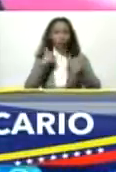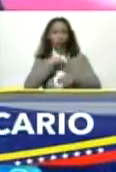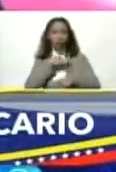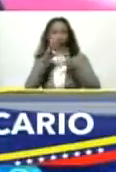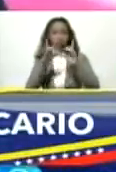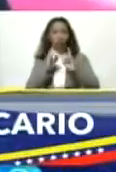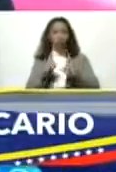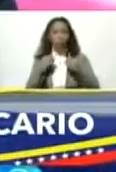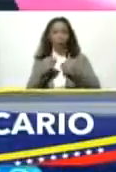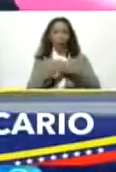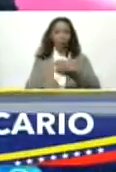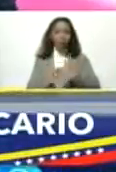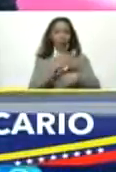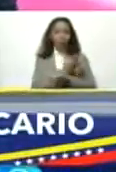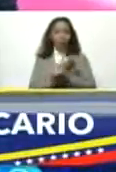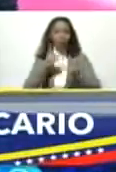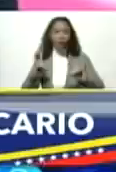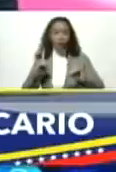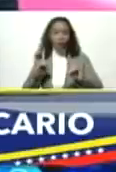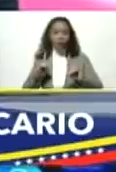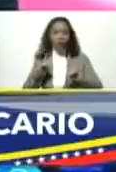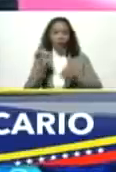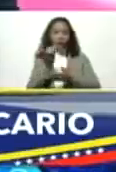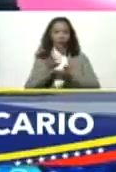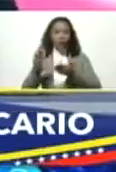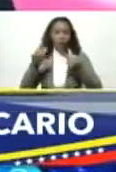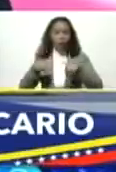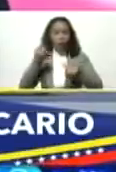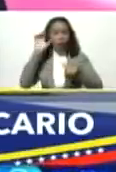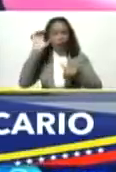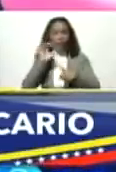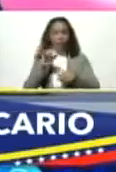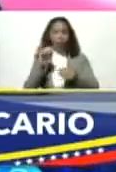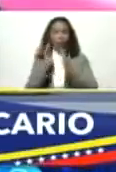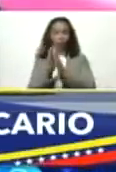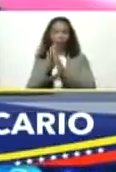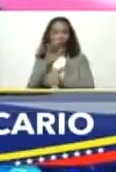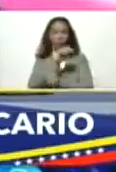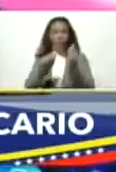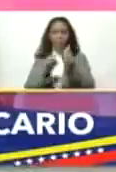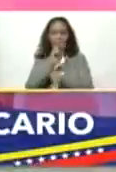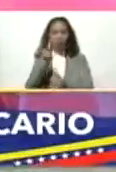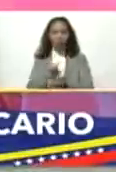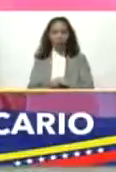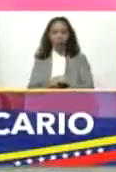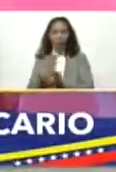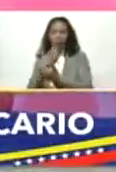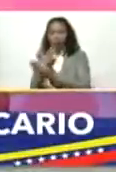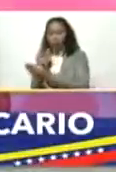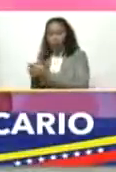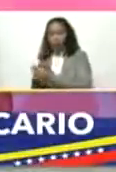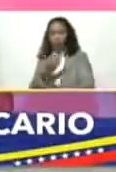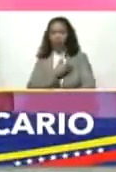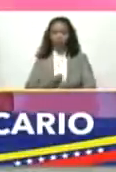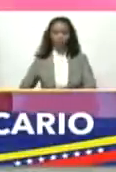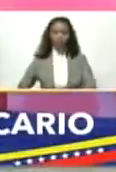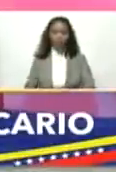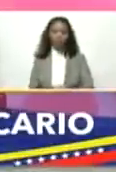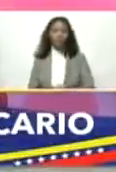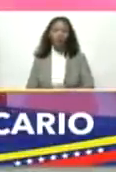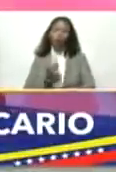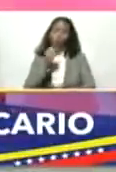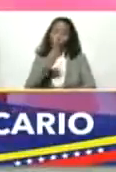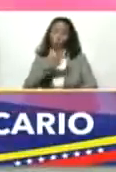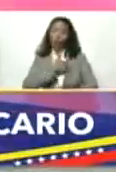adelantar para democratizar el crédito en el país. Por favor, vicepresidenta. Muchísimas gracias, presidente. Bueno,